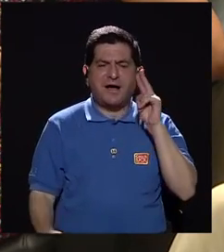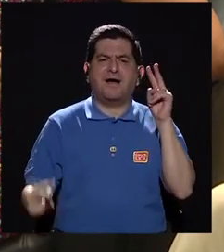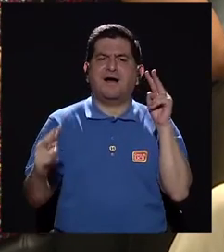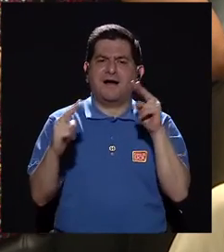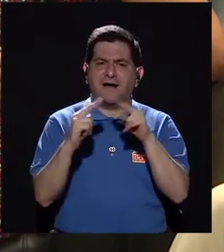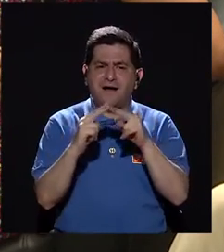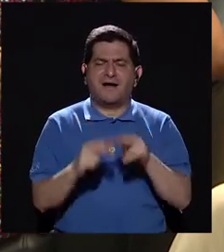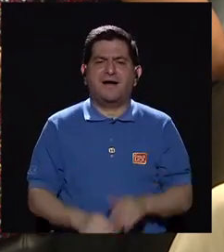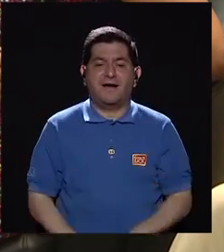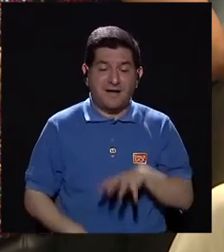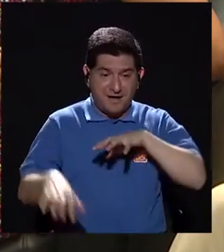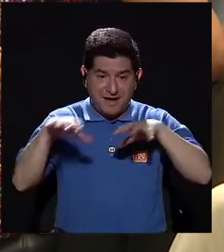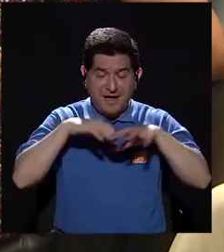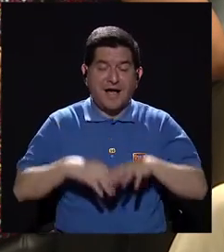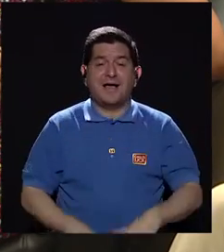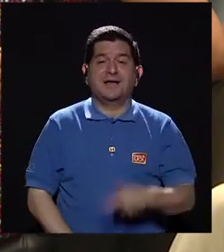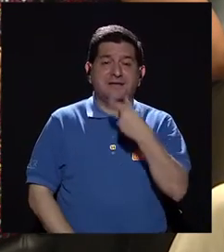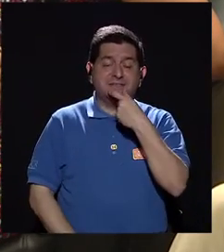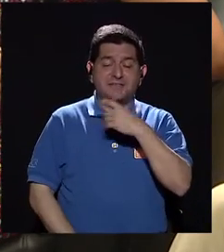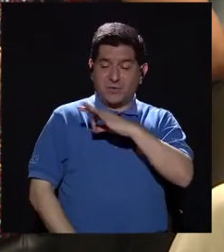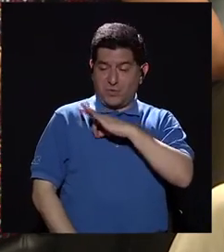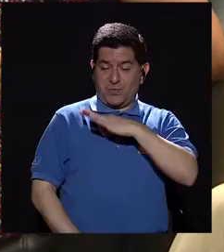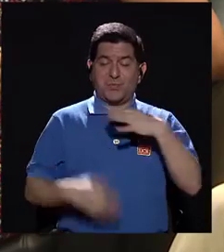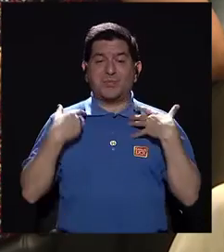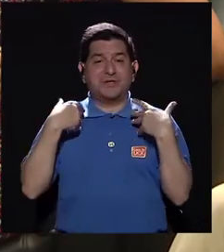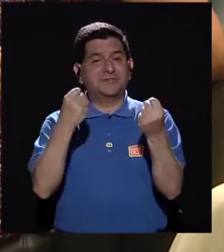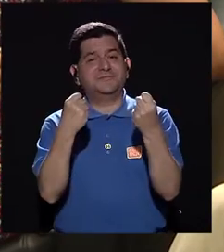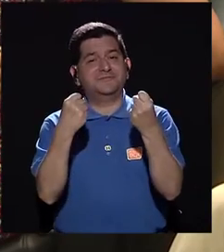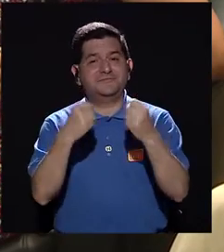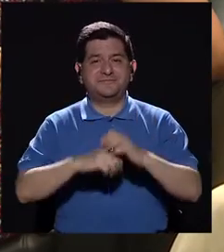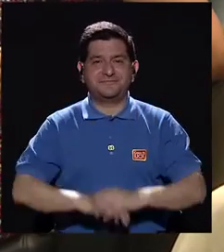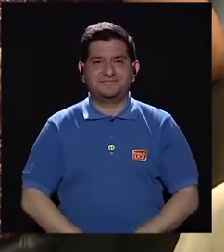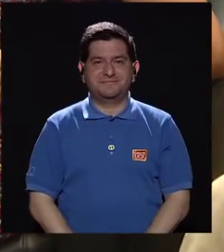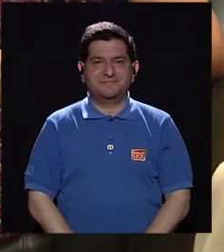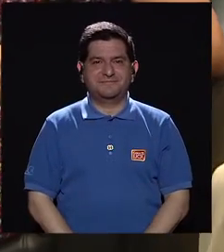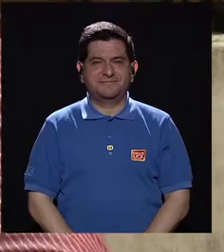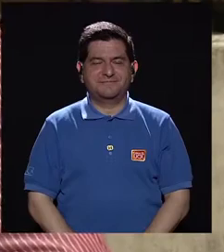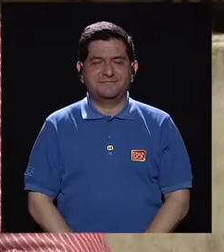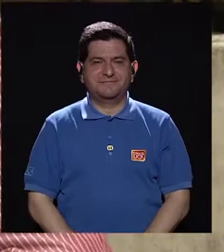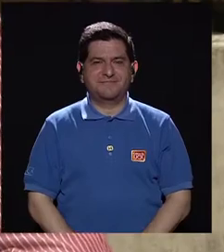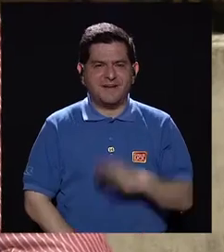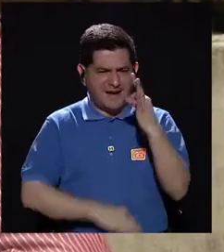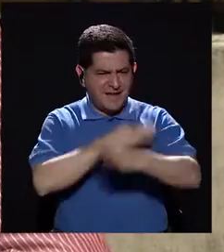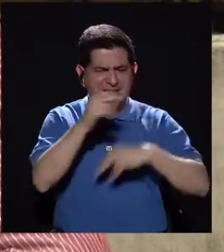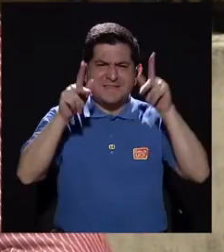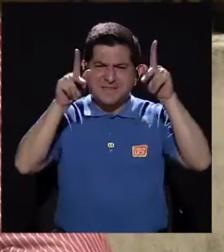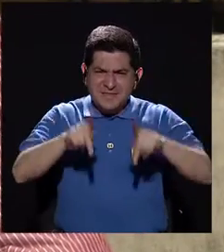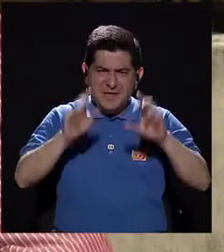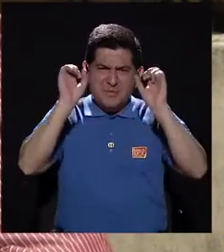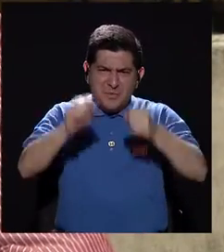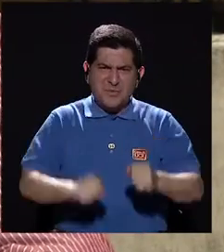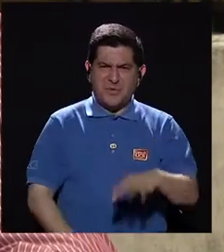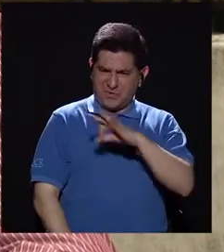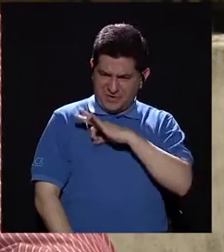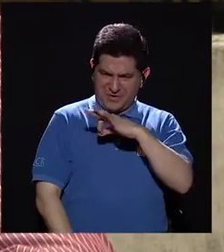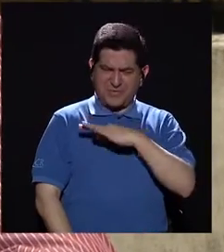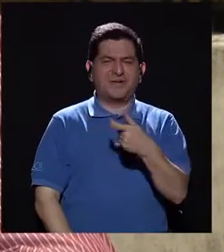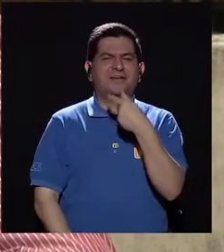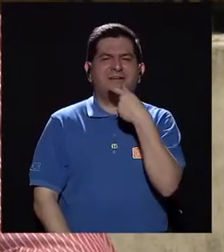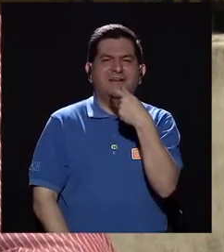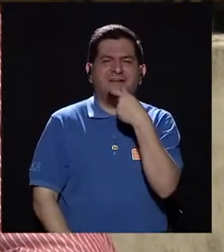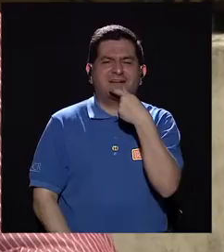que ese simple acto de risa les va a producir un beneficio a sus amigos. Paul, ¿y cuál es el tipo de personas que se pueden ver